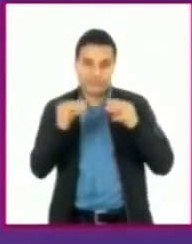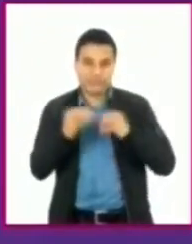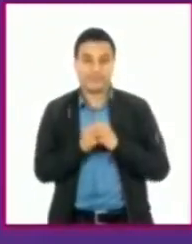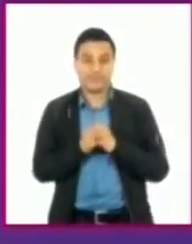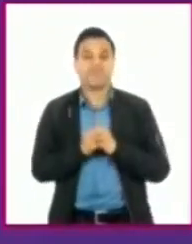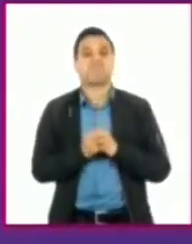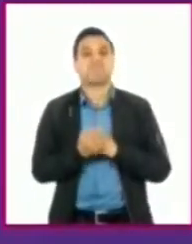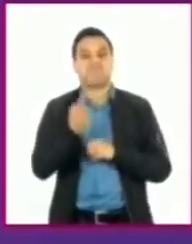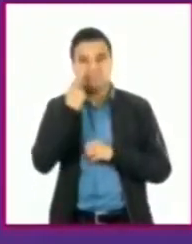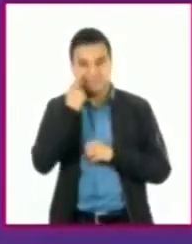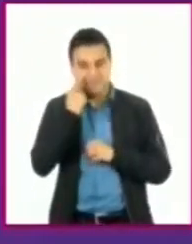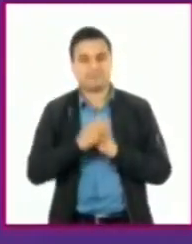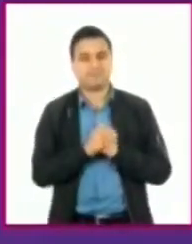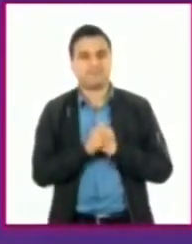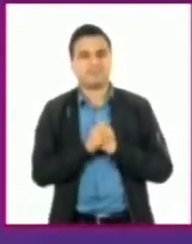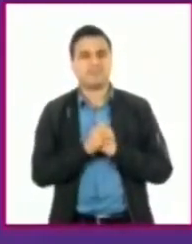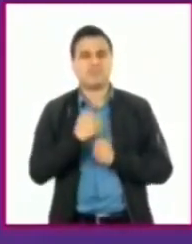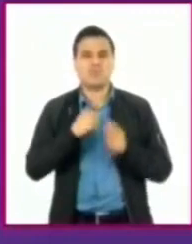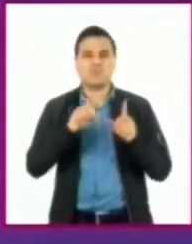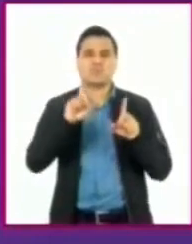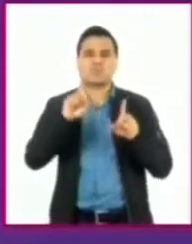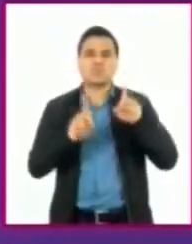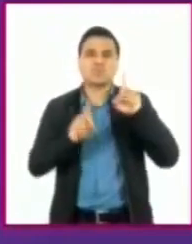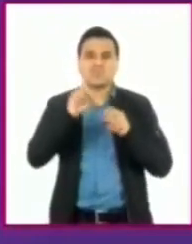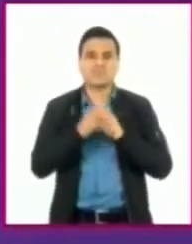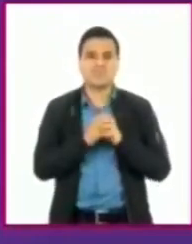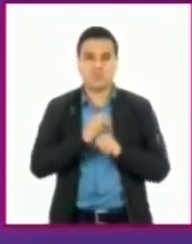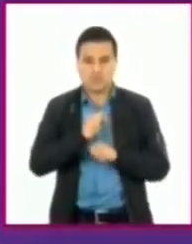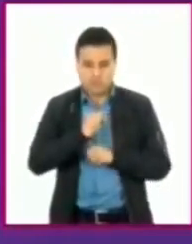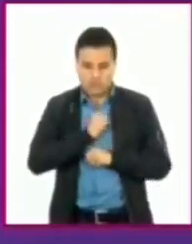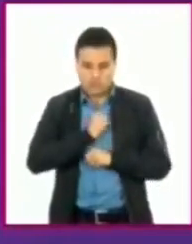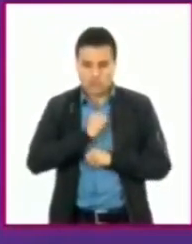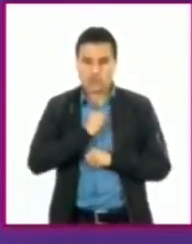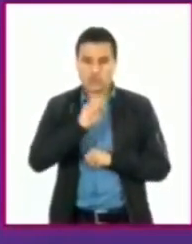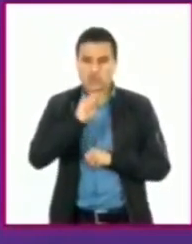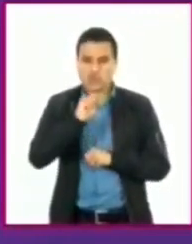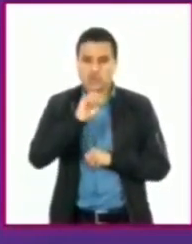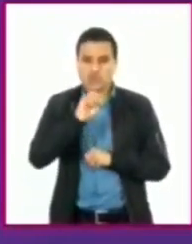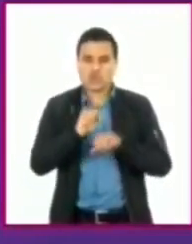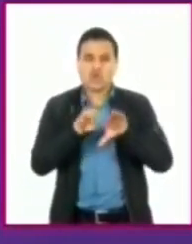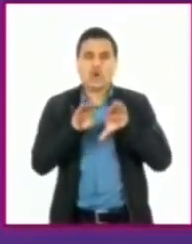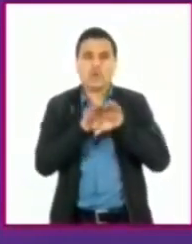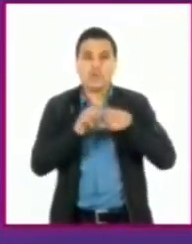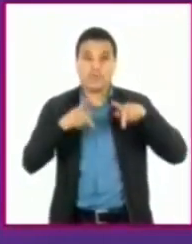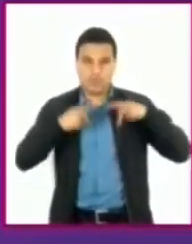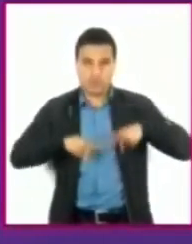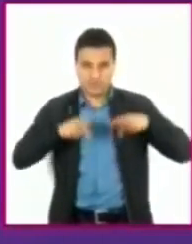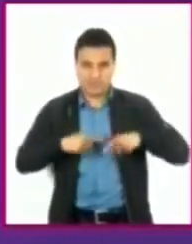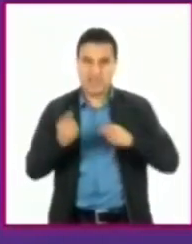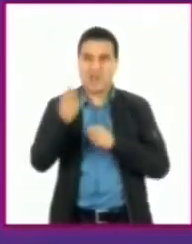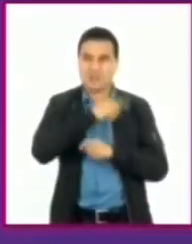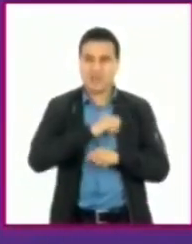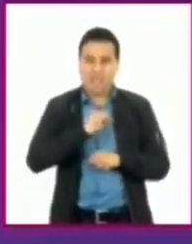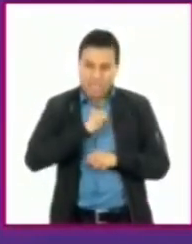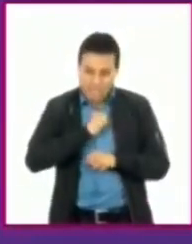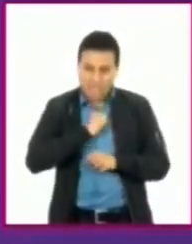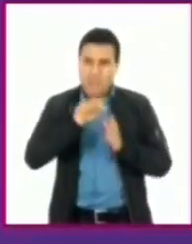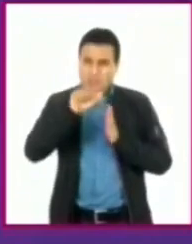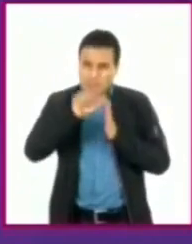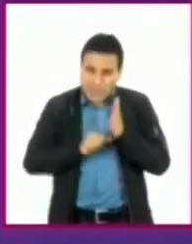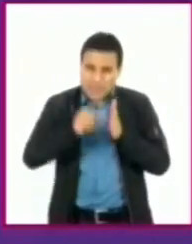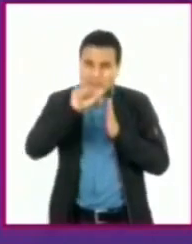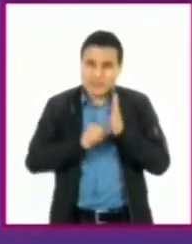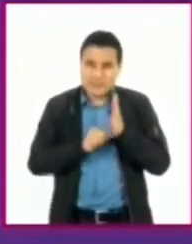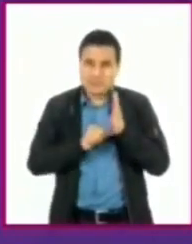Vicente. Pero sí me queda duda, ¿qué pasa con la tos? De pronto hay gente que manifiesta una tos crónica o durante varios meses. ¿Qué me dices al